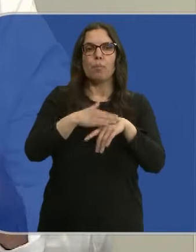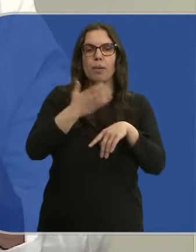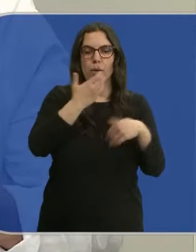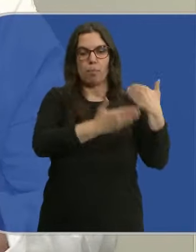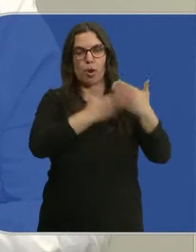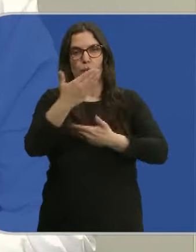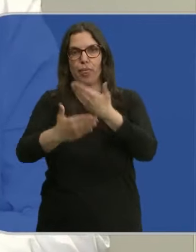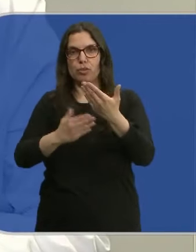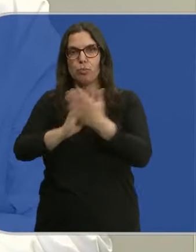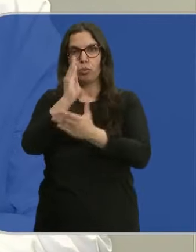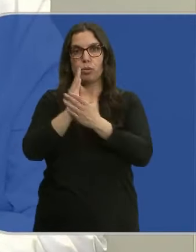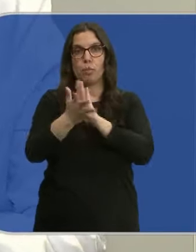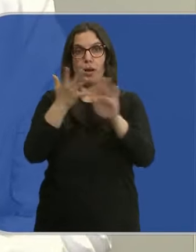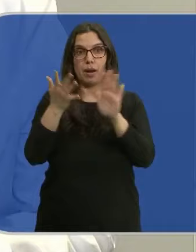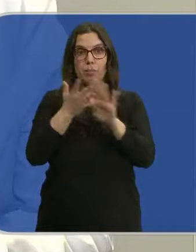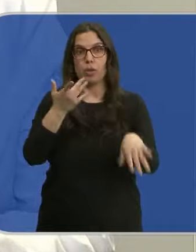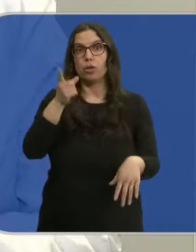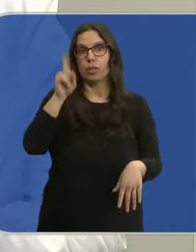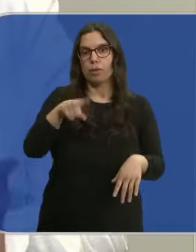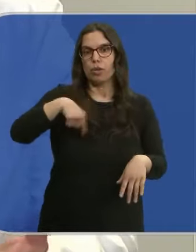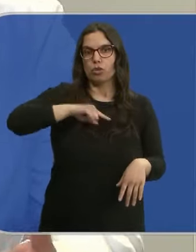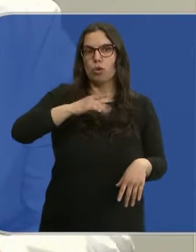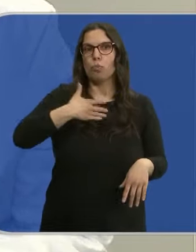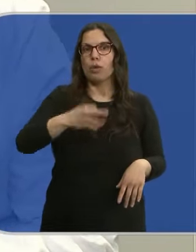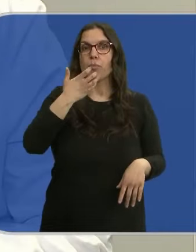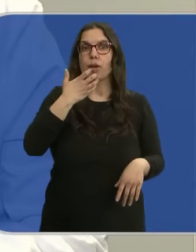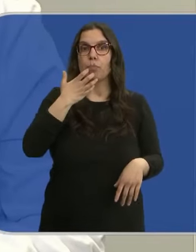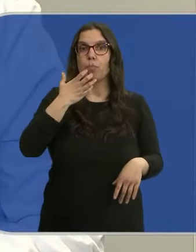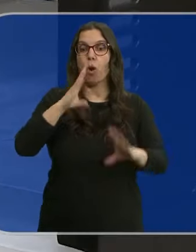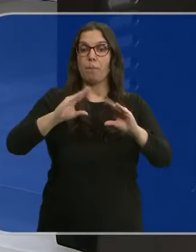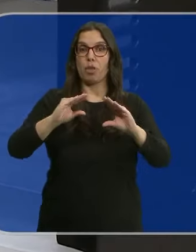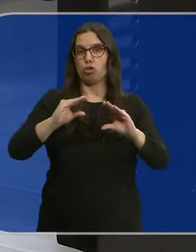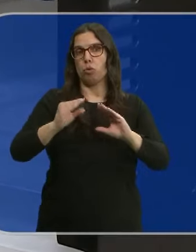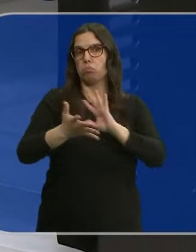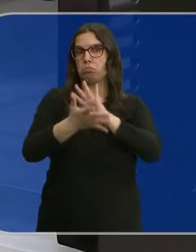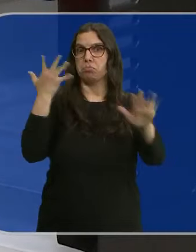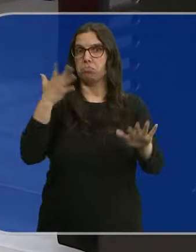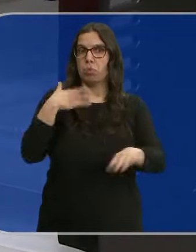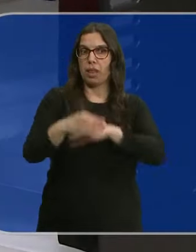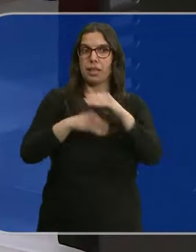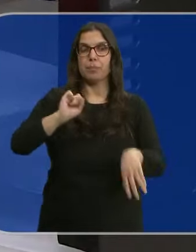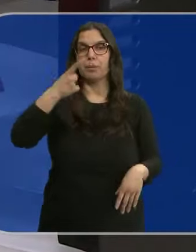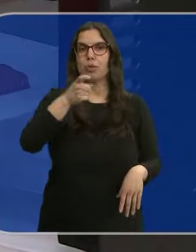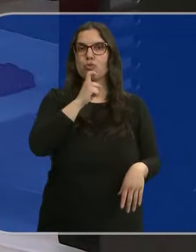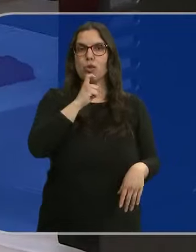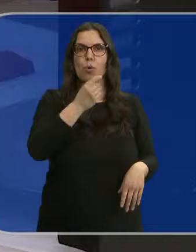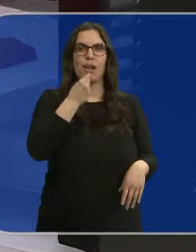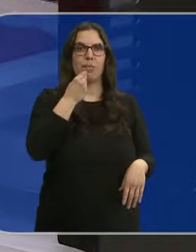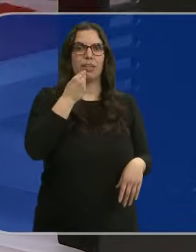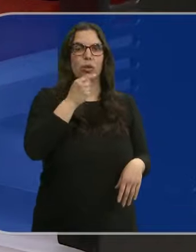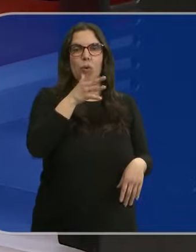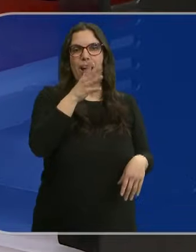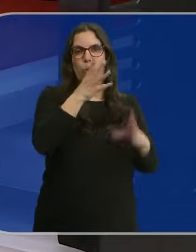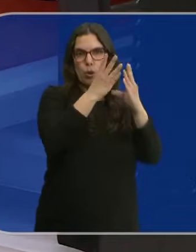procesos productivos sean más rápidos, pues también que nosotros podamos hacer un bizcocho mucho más rápido, por ejemplo. Para lograrlo, primero deshidrata alimentos.